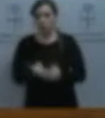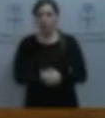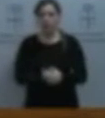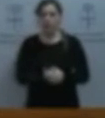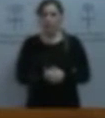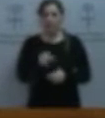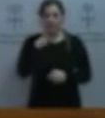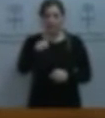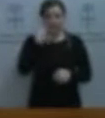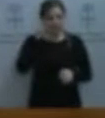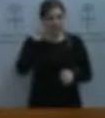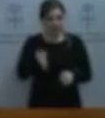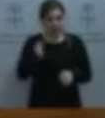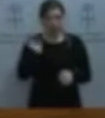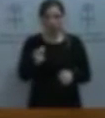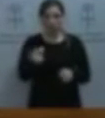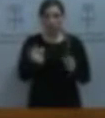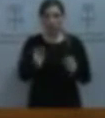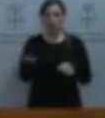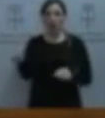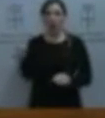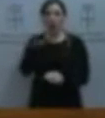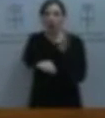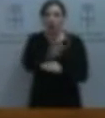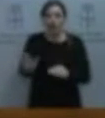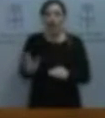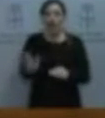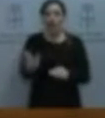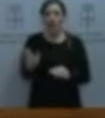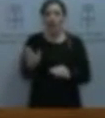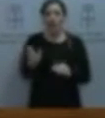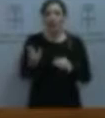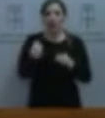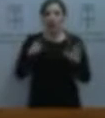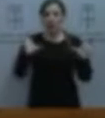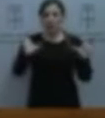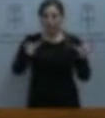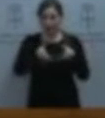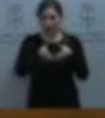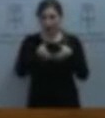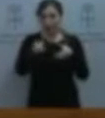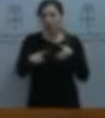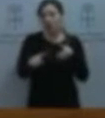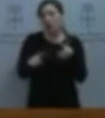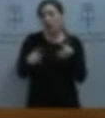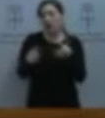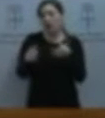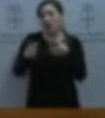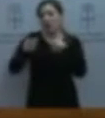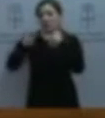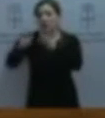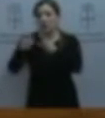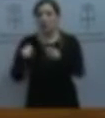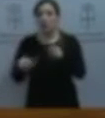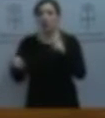Esto es verdad y está en la oferta de plantillas y de unidades decretada por el Gobierno.